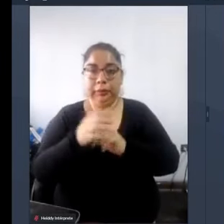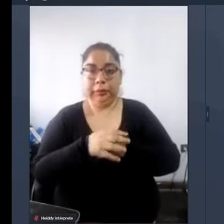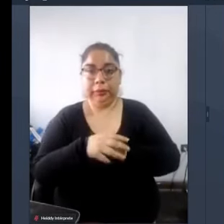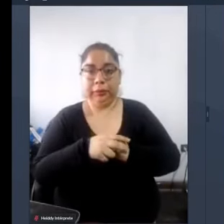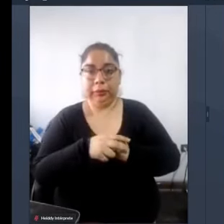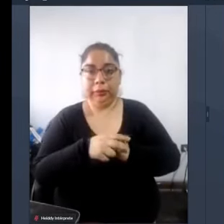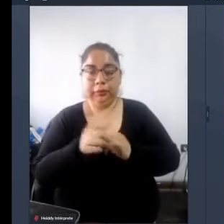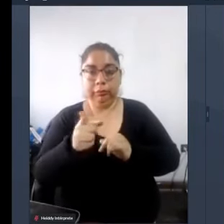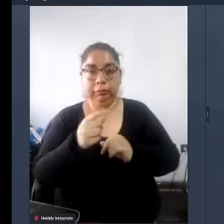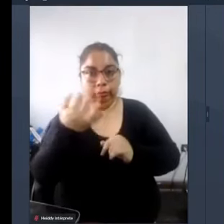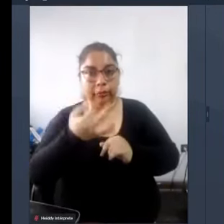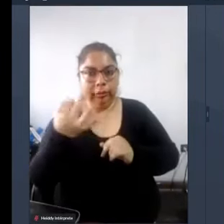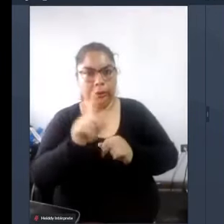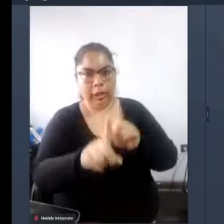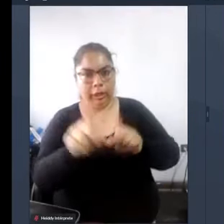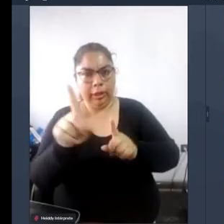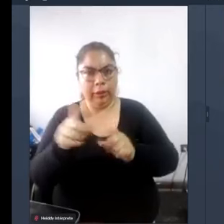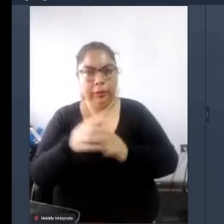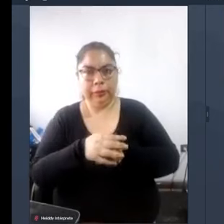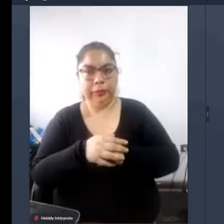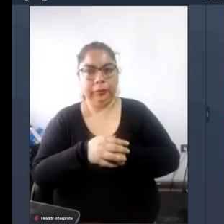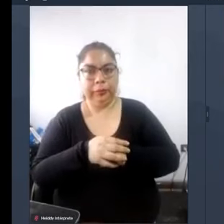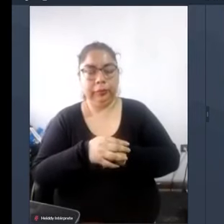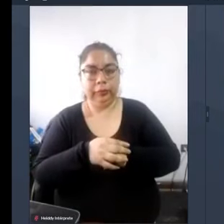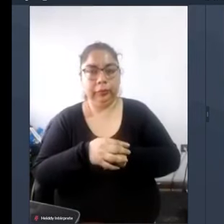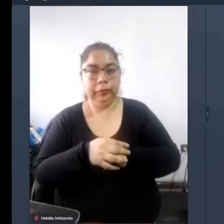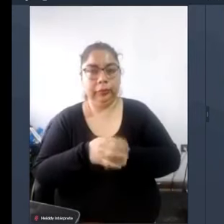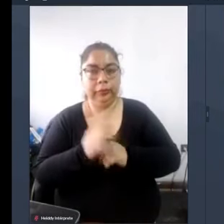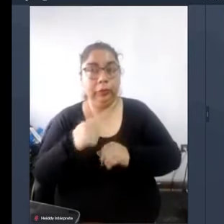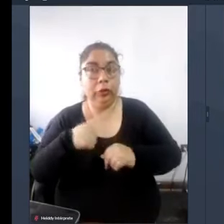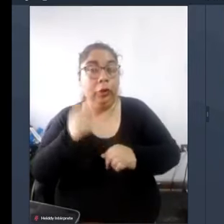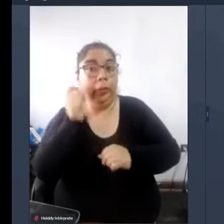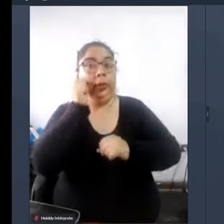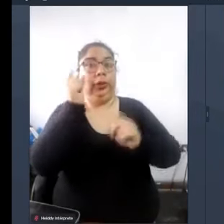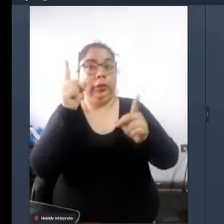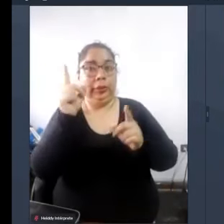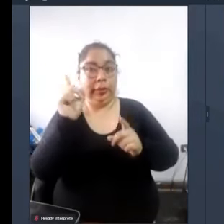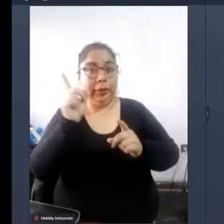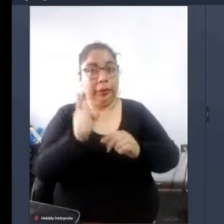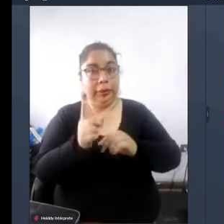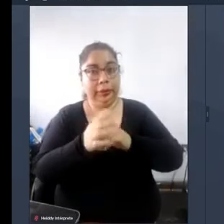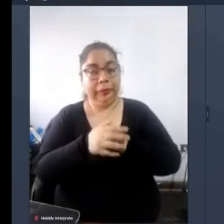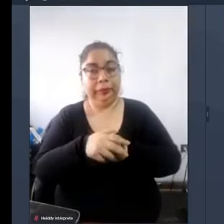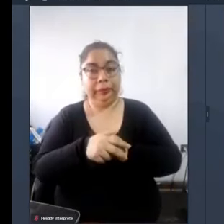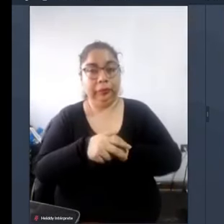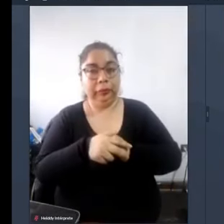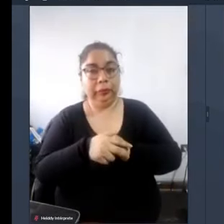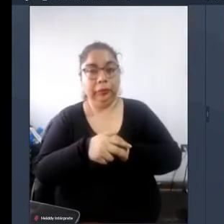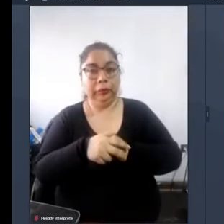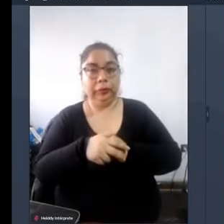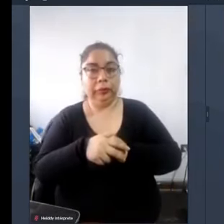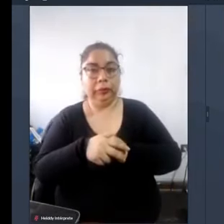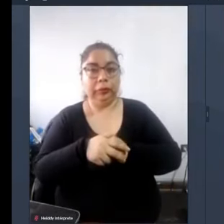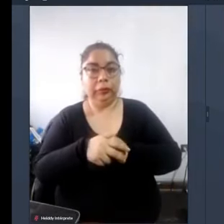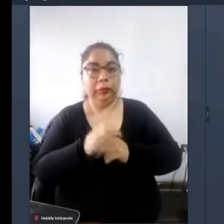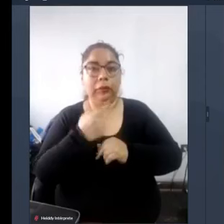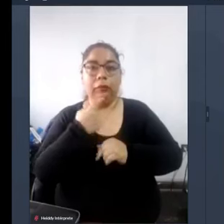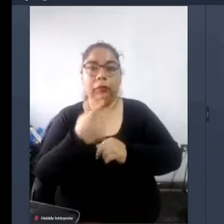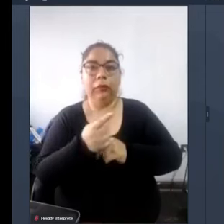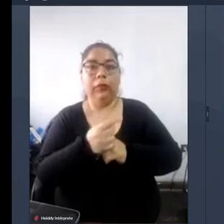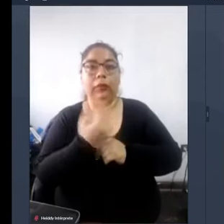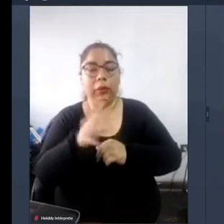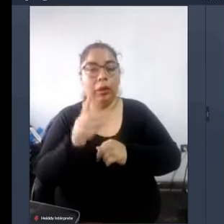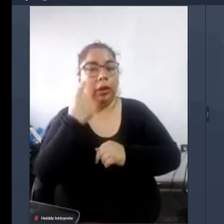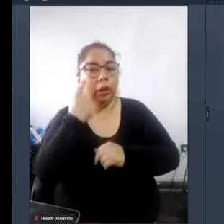excelentes expositores me ha no me sorprende realmente no me sorprende porque son ya bastante